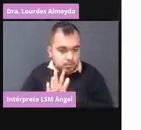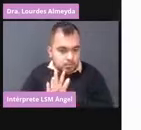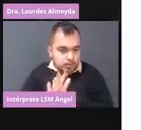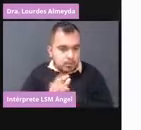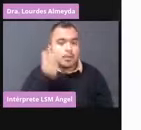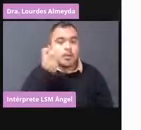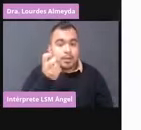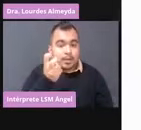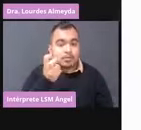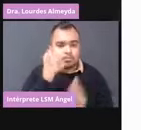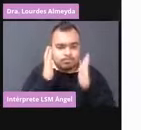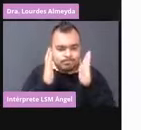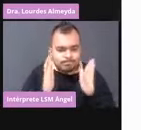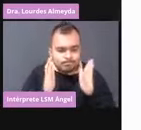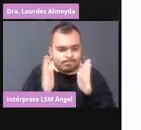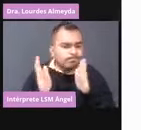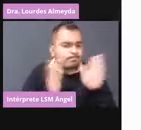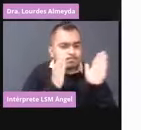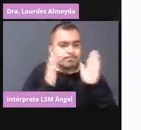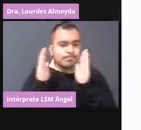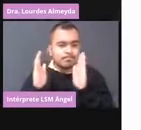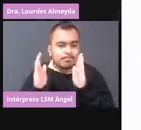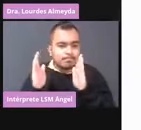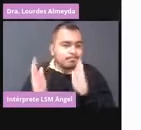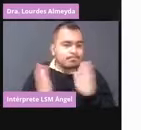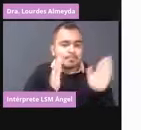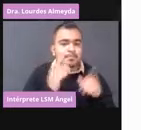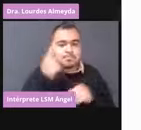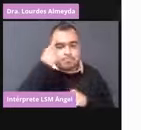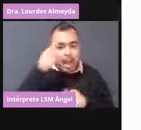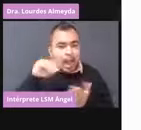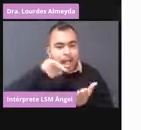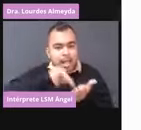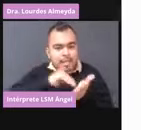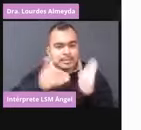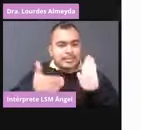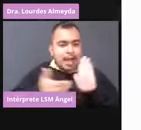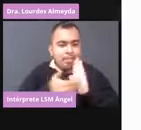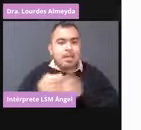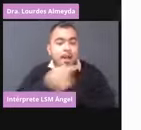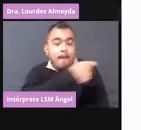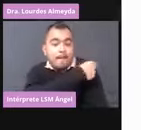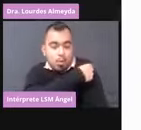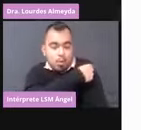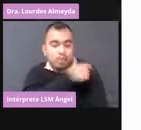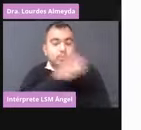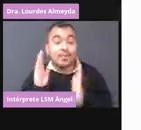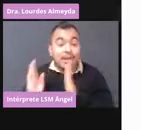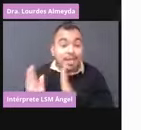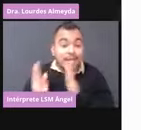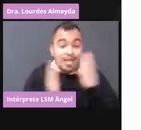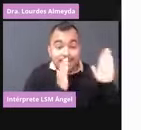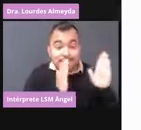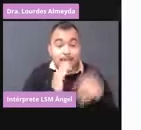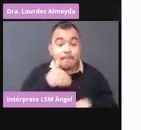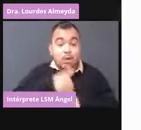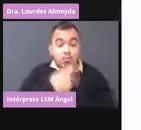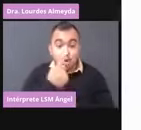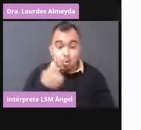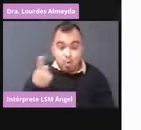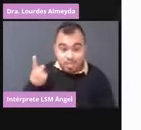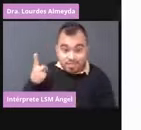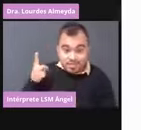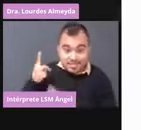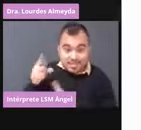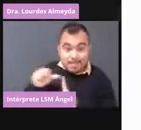estrategia de vacunación. De entre la etapa 1 que comenzó en diciembre y hasta febrero,